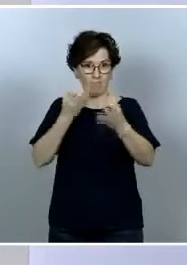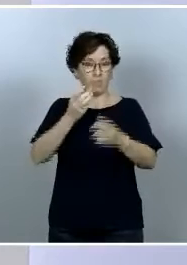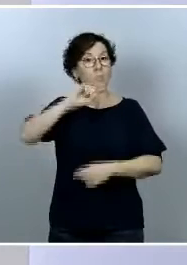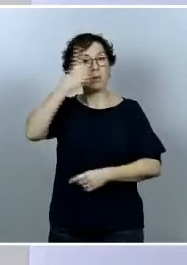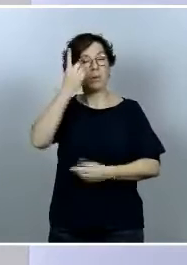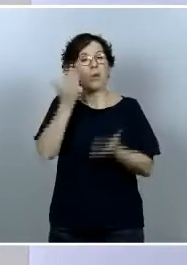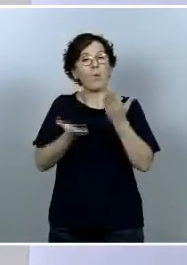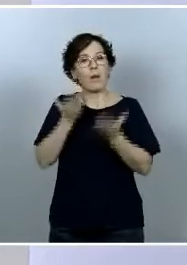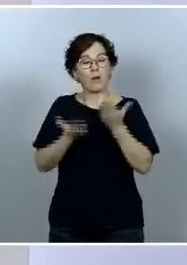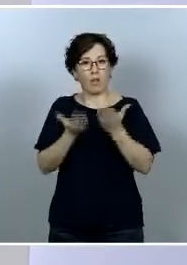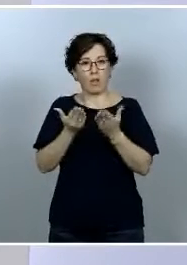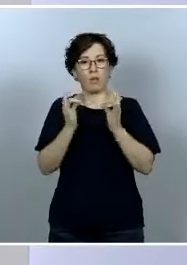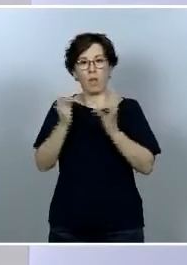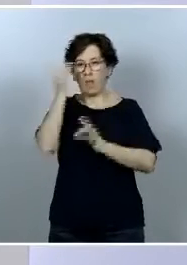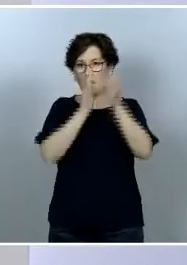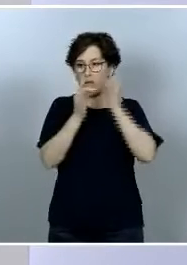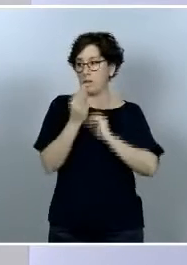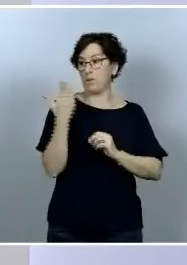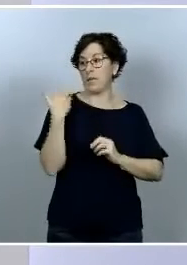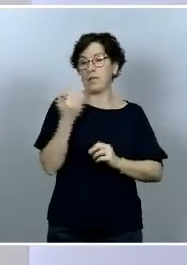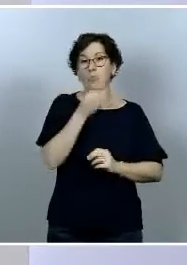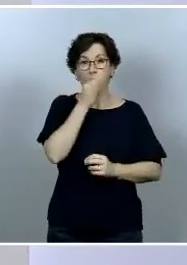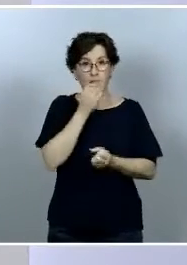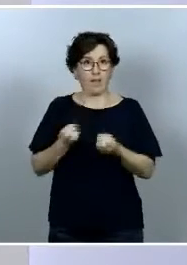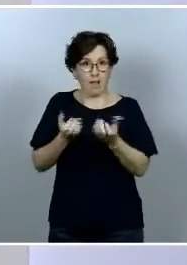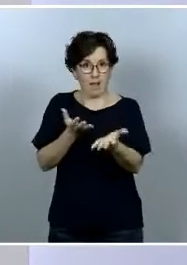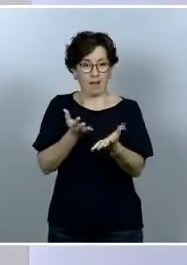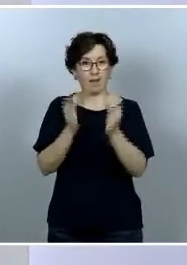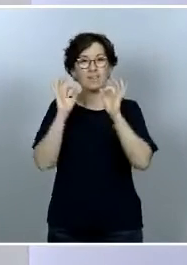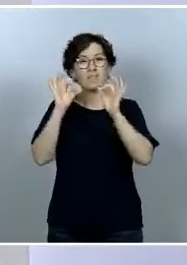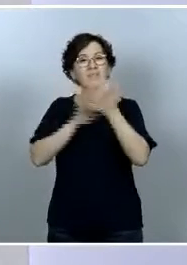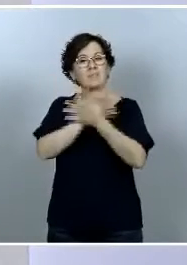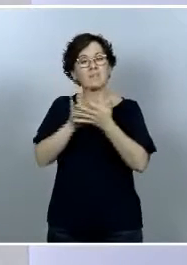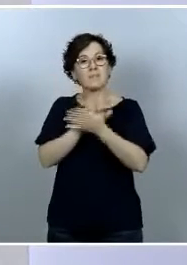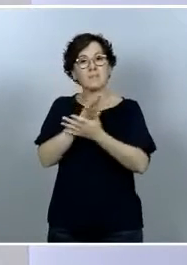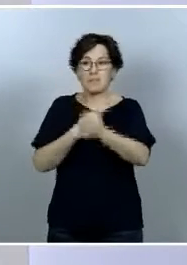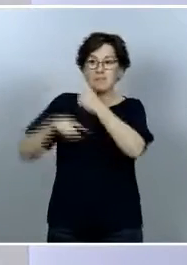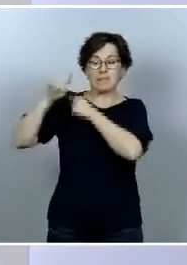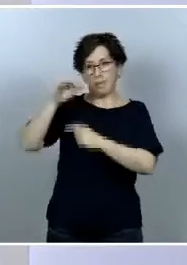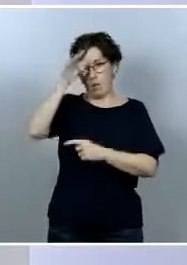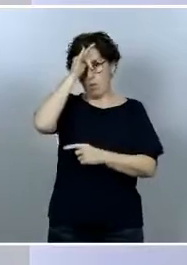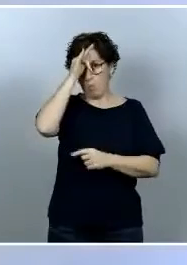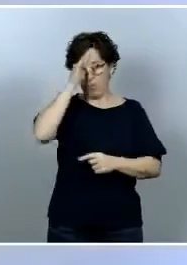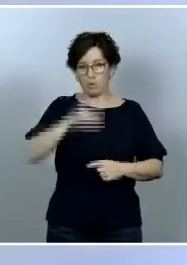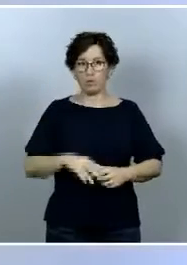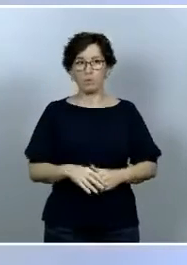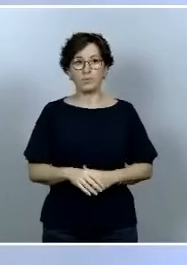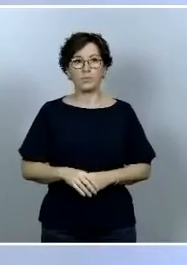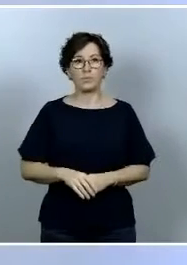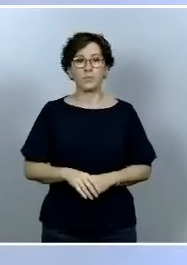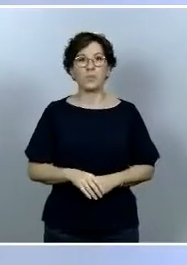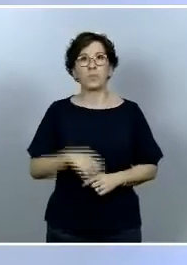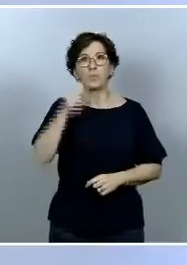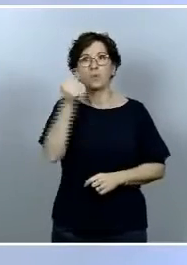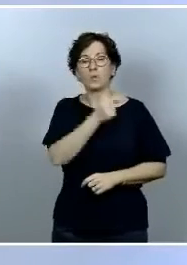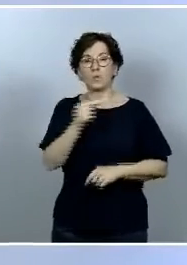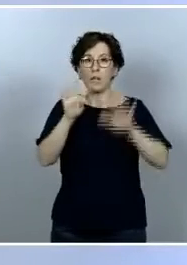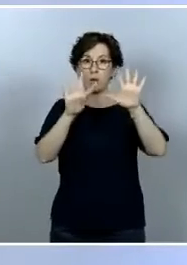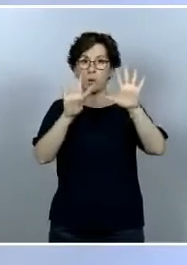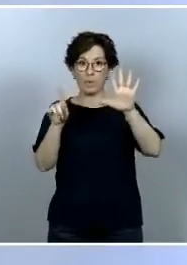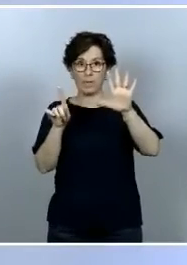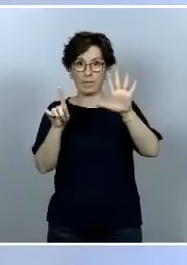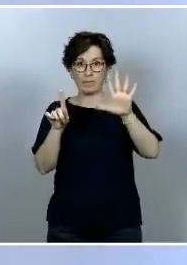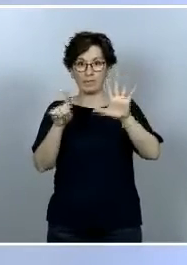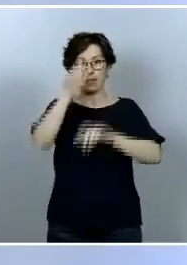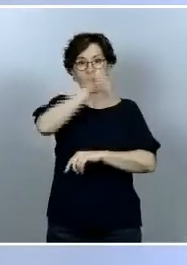dimos a conocer ayer por la tarde referidos al domingo pasado. Se notificaron 96 nuevas personas